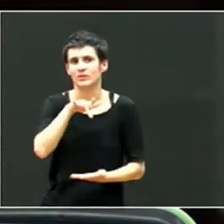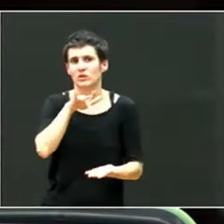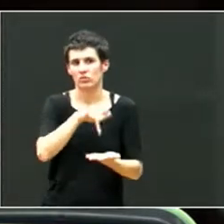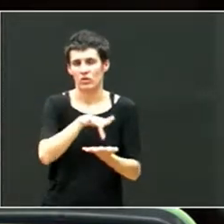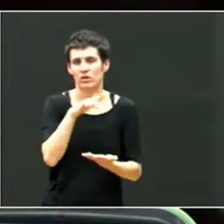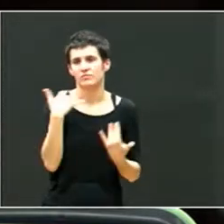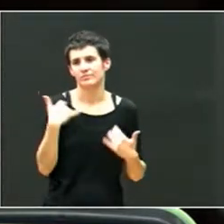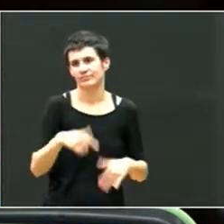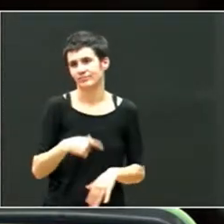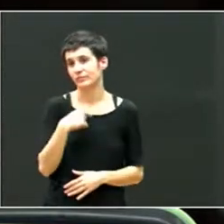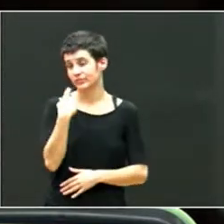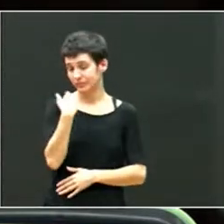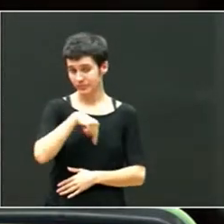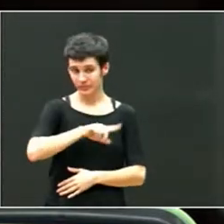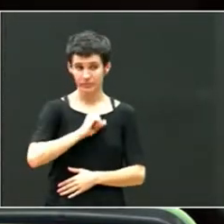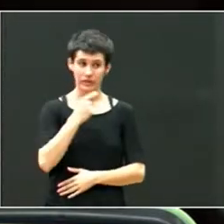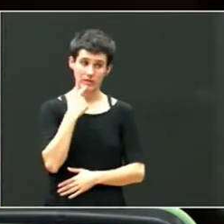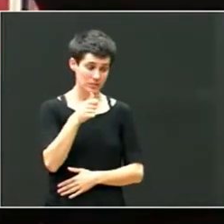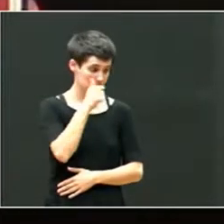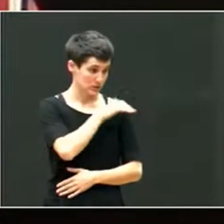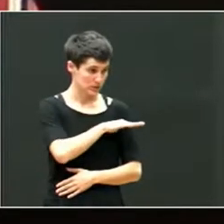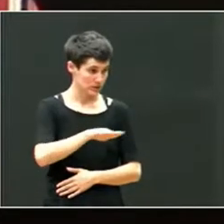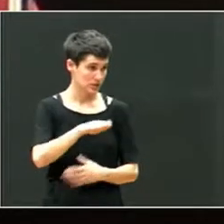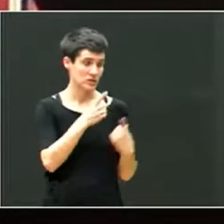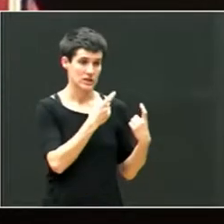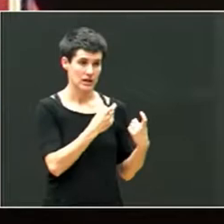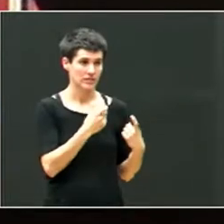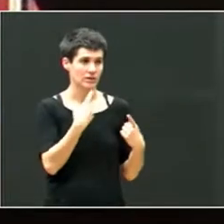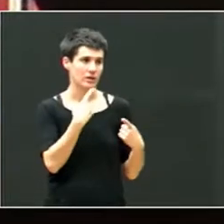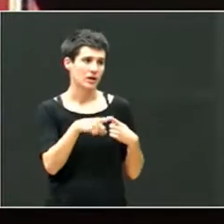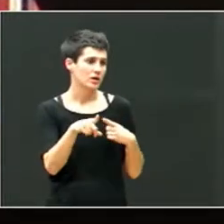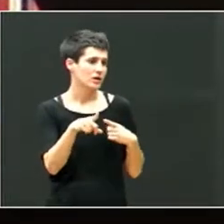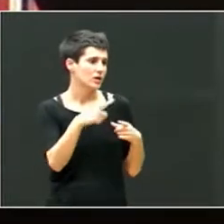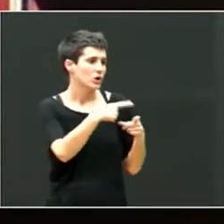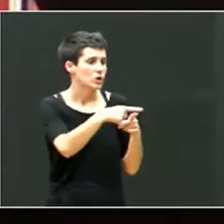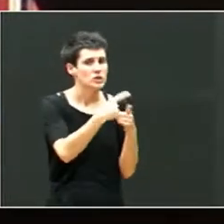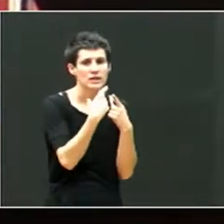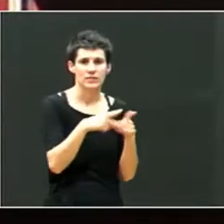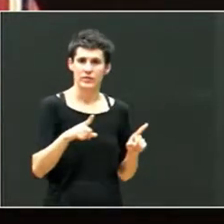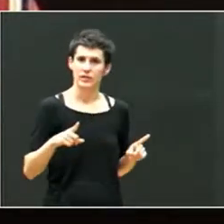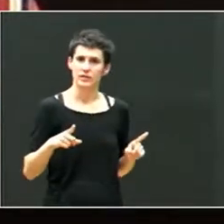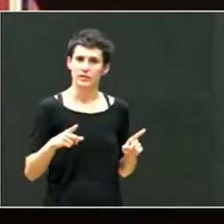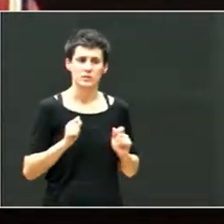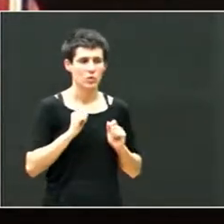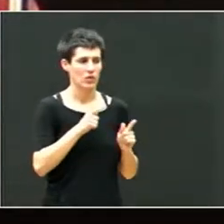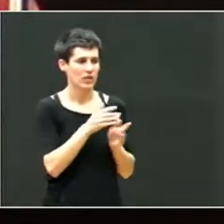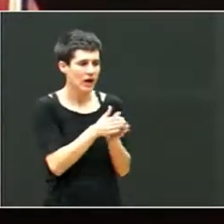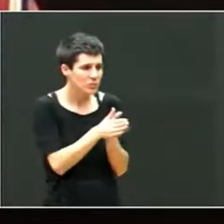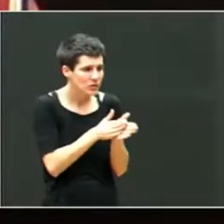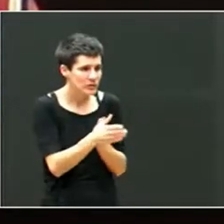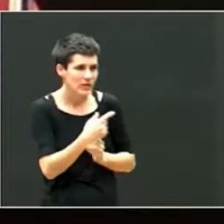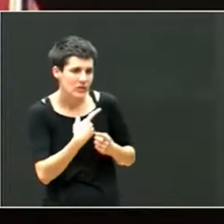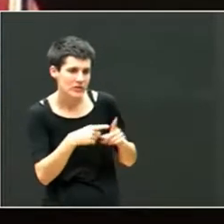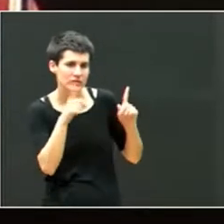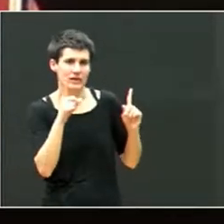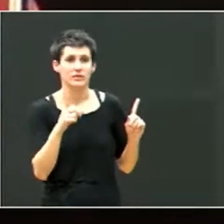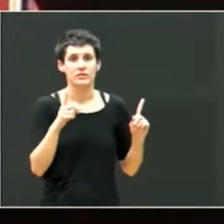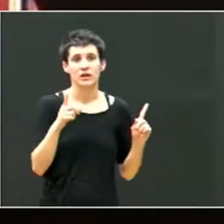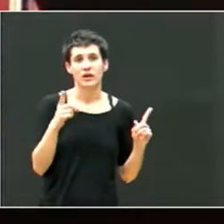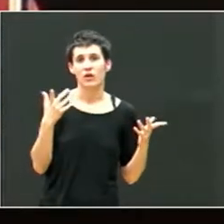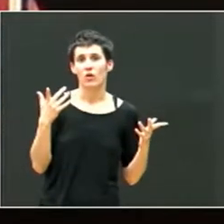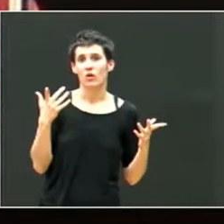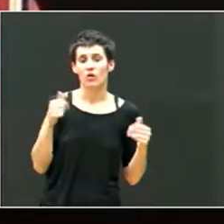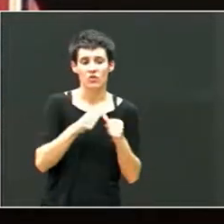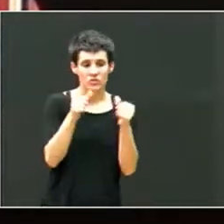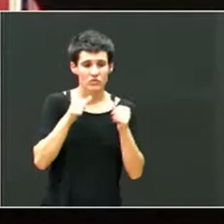Nosotros decimos que los niños necesitan cosas diferentes, modos diferentes de motivarse, disciplinas distintas, tipos